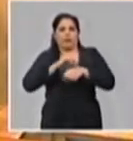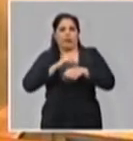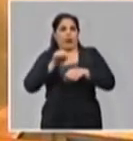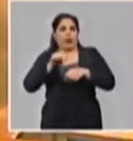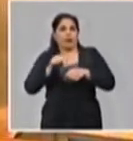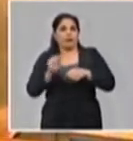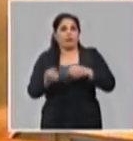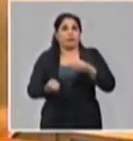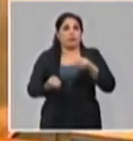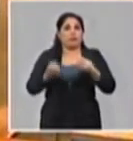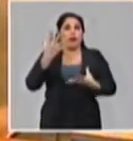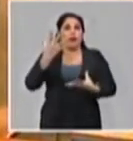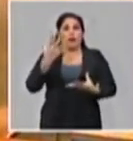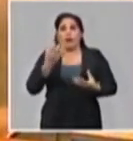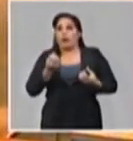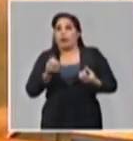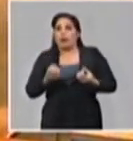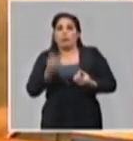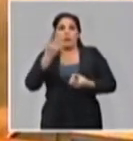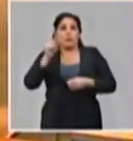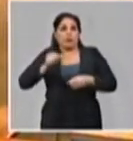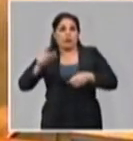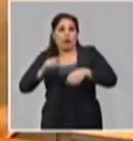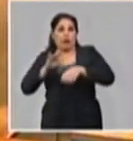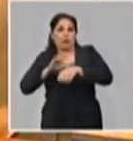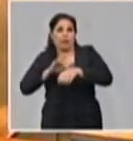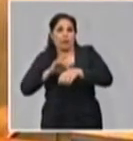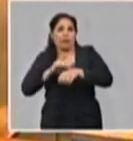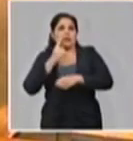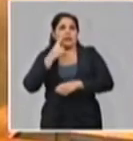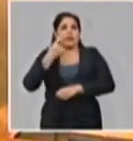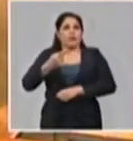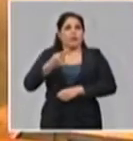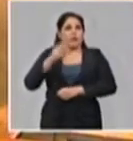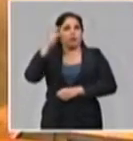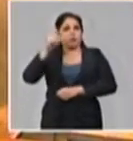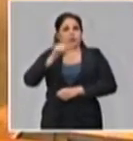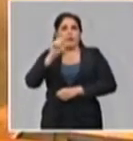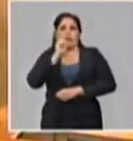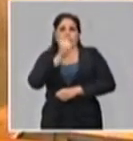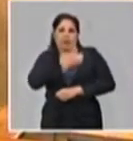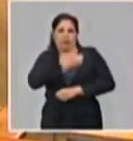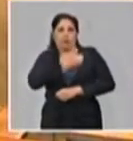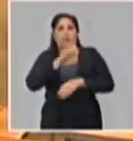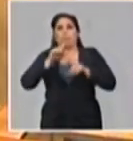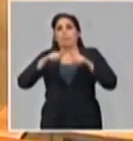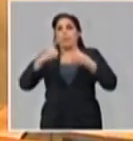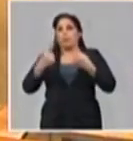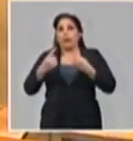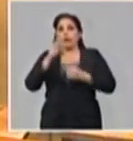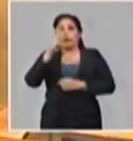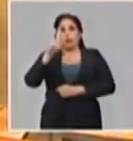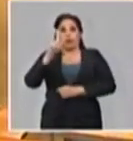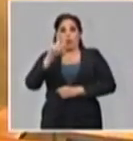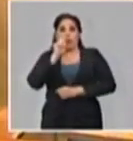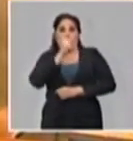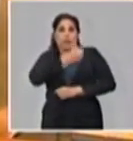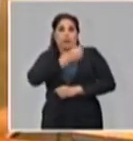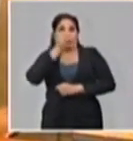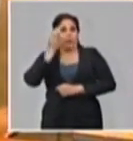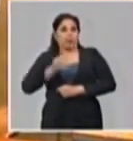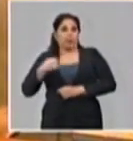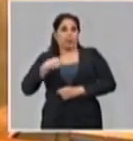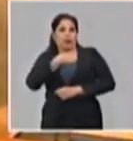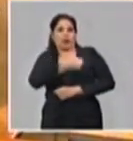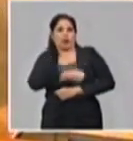aparecieron los primeros casos, se detectaron en esa fecha, aunque no es hasta el 31 de diciembre que